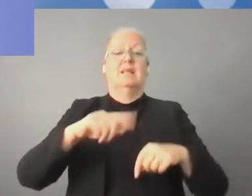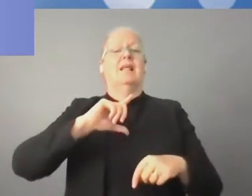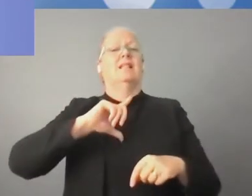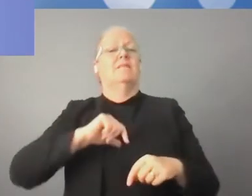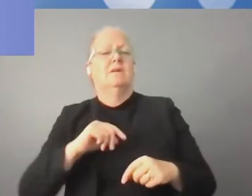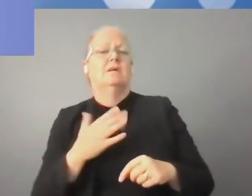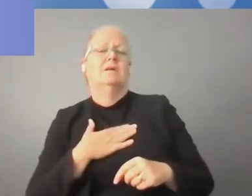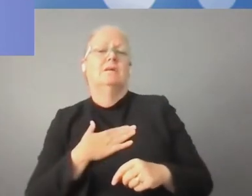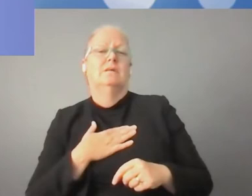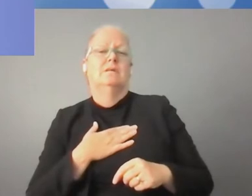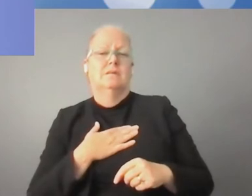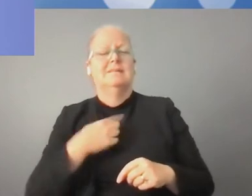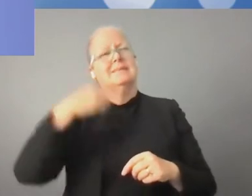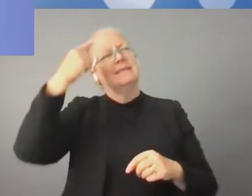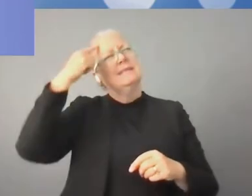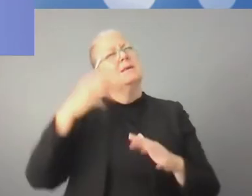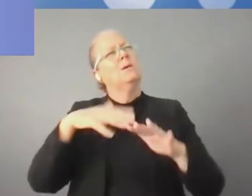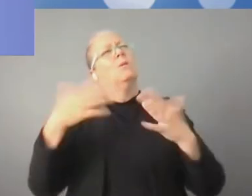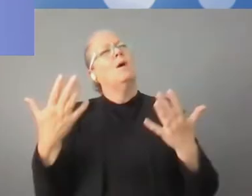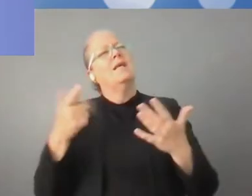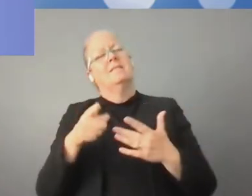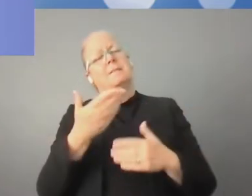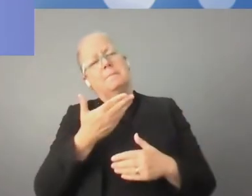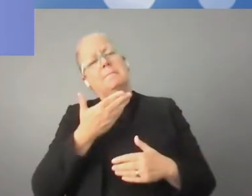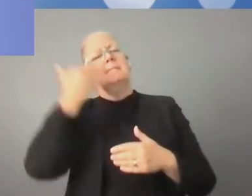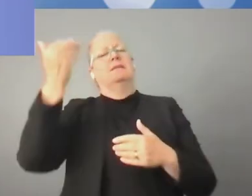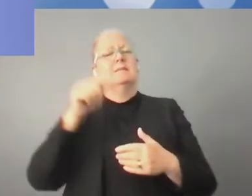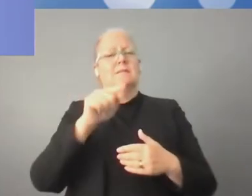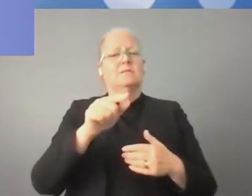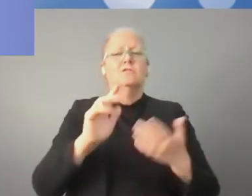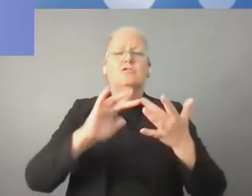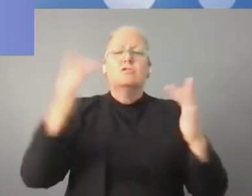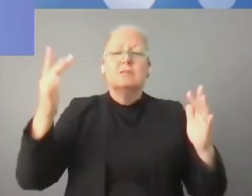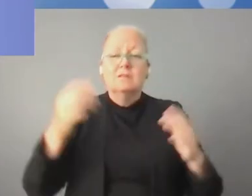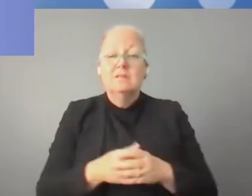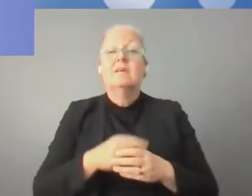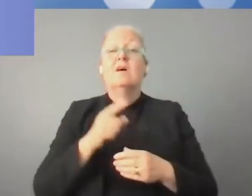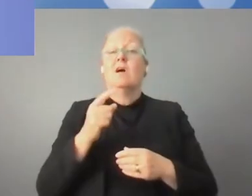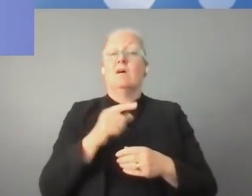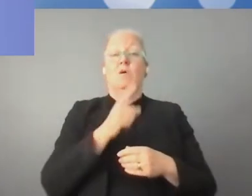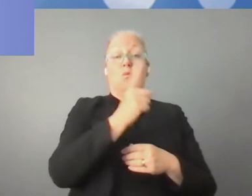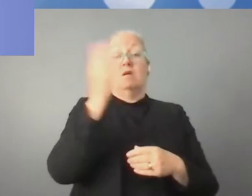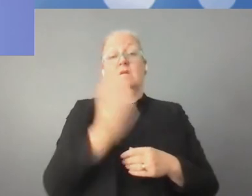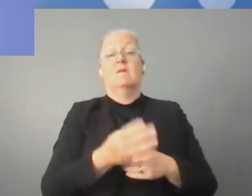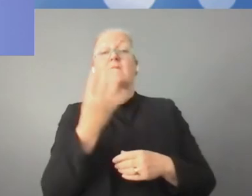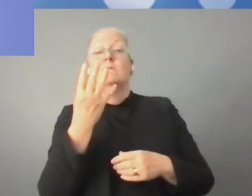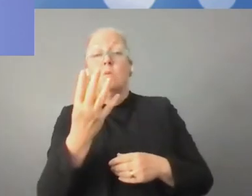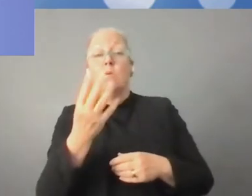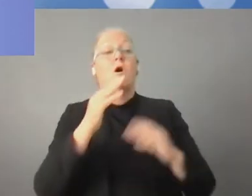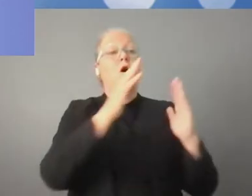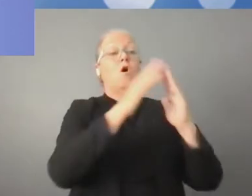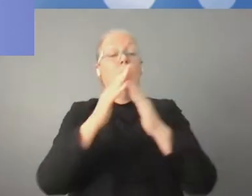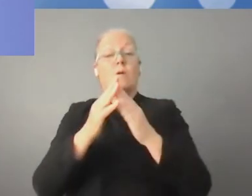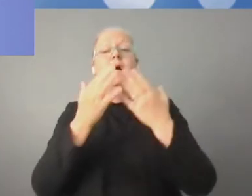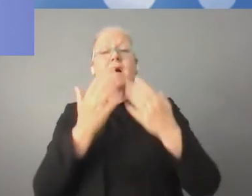ninguna habilidad serán suficientes. En Letonia tenemos bastante buen acceso